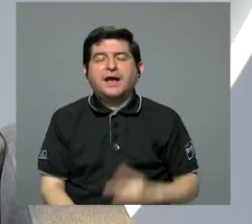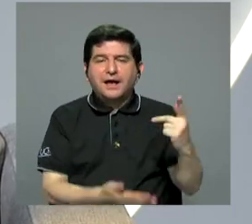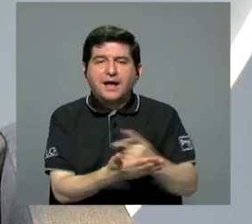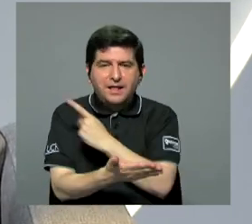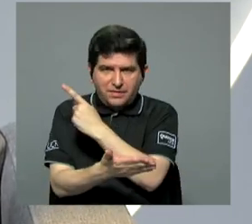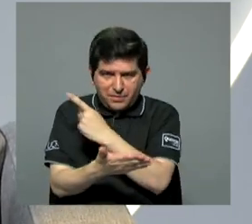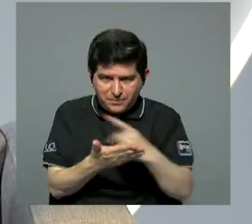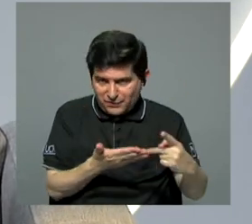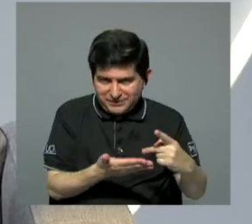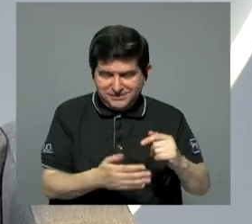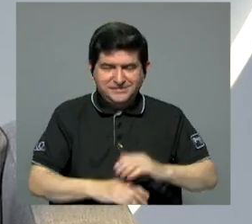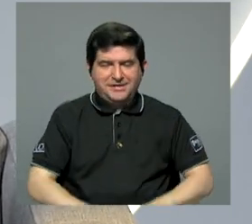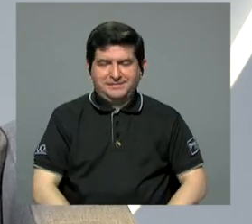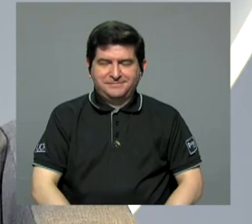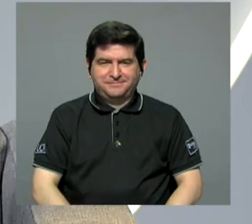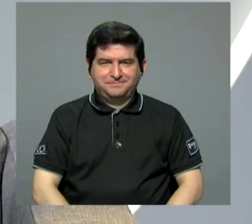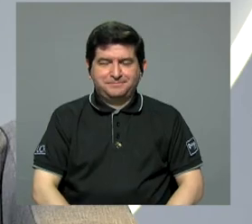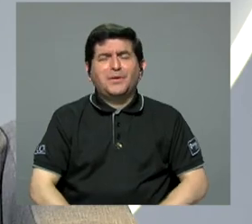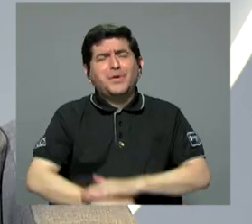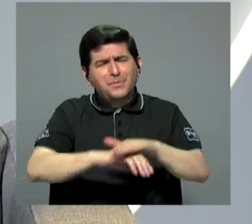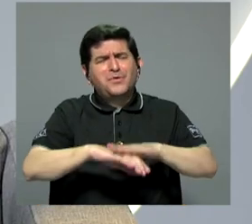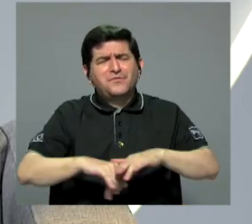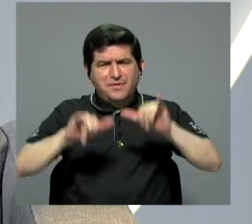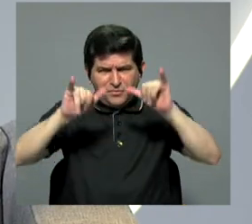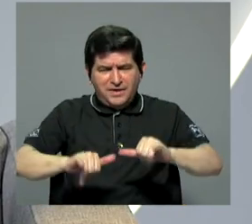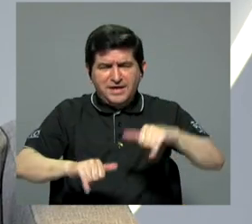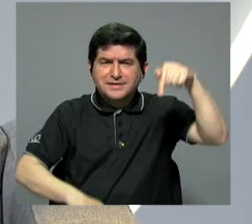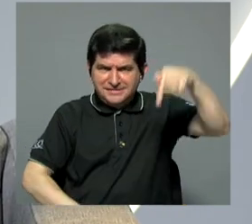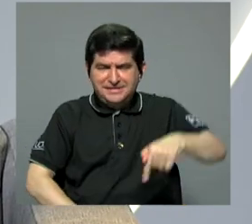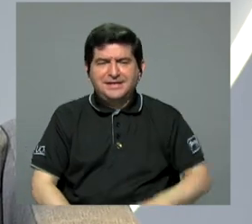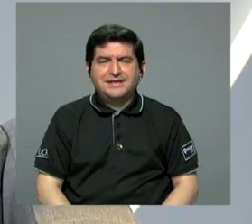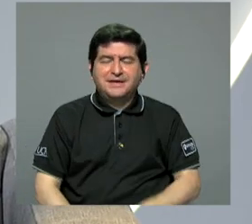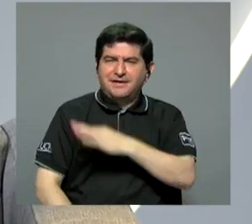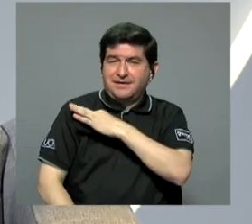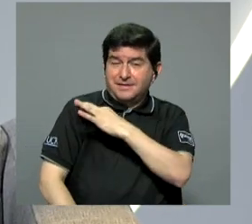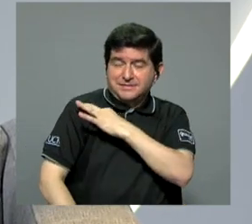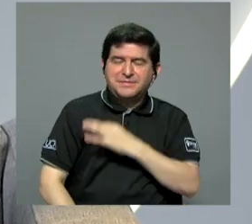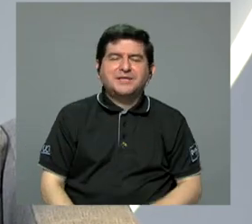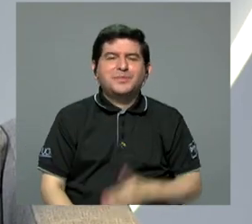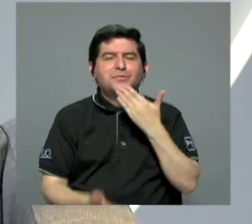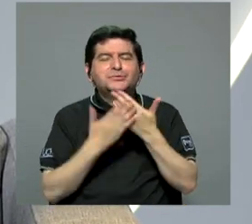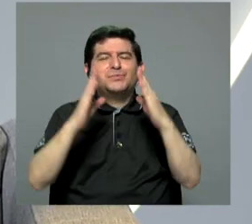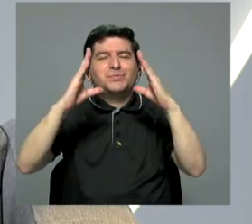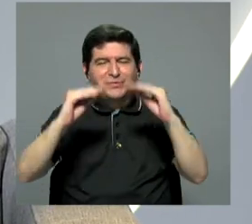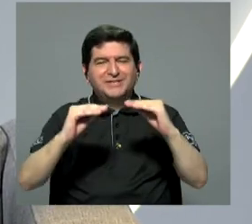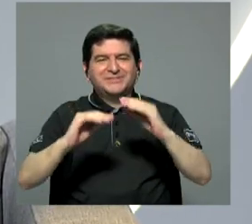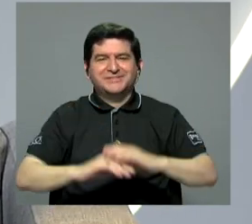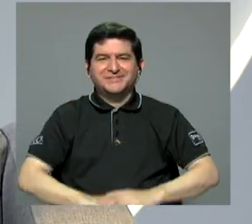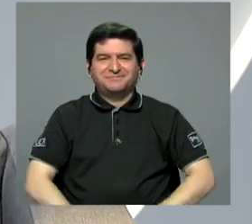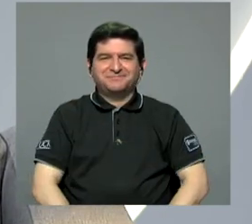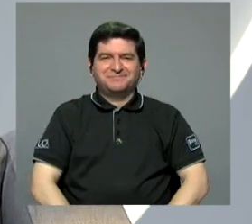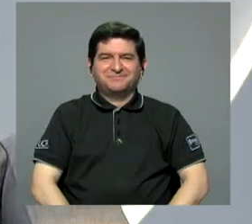nuestras provincias. Así que, por favor, quédense con nosotros. Les invitamos y que pasen muy buenas noches.